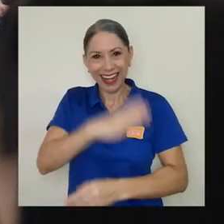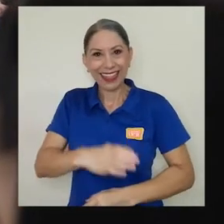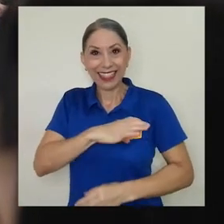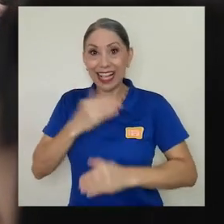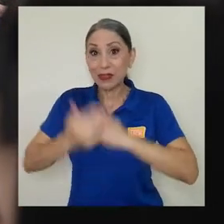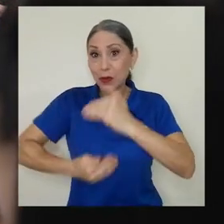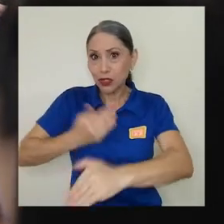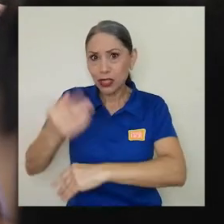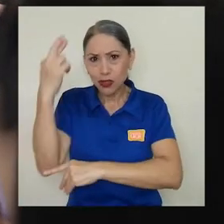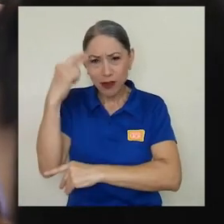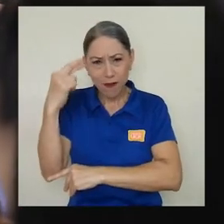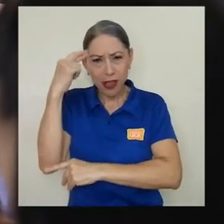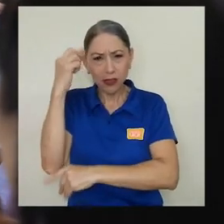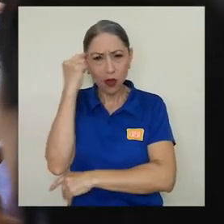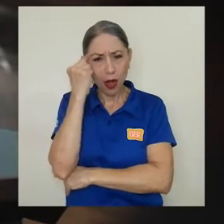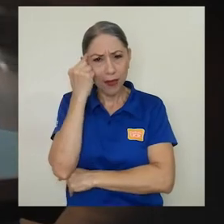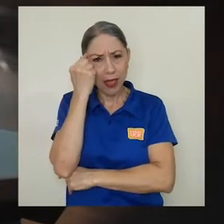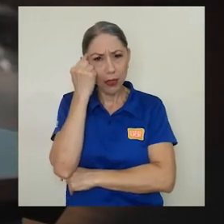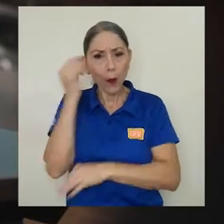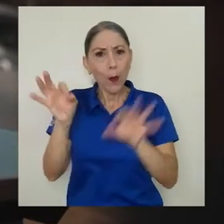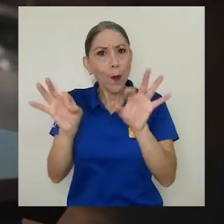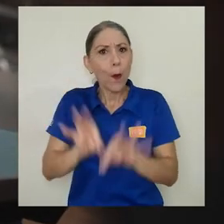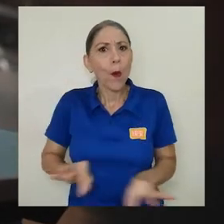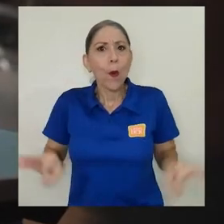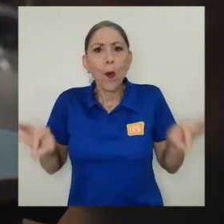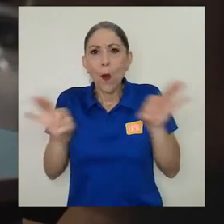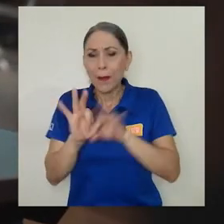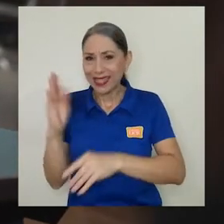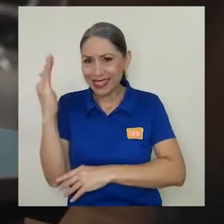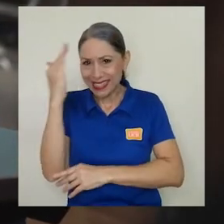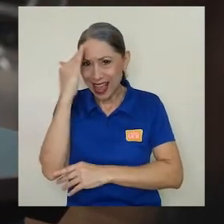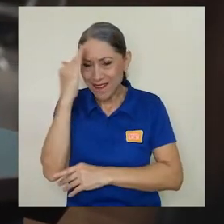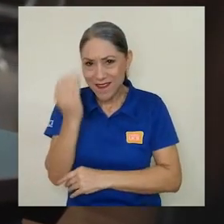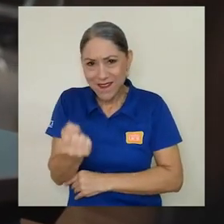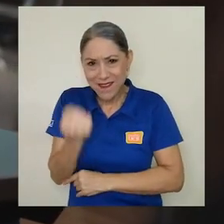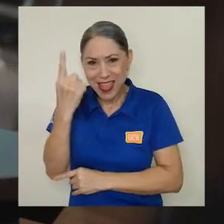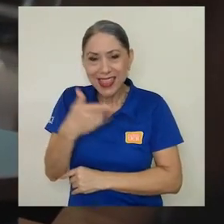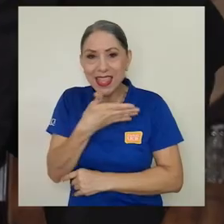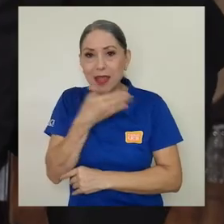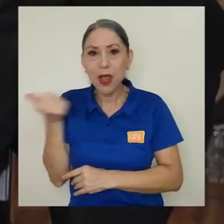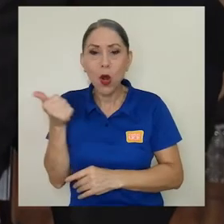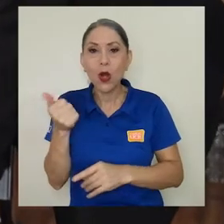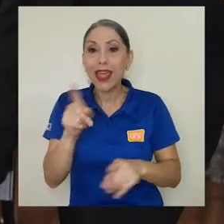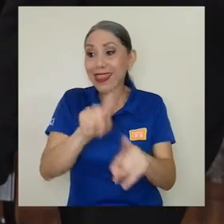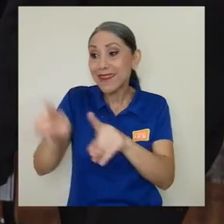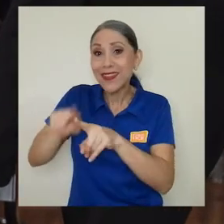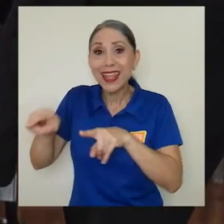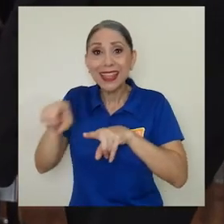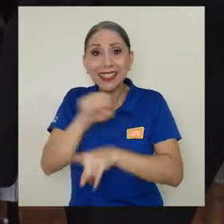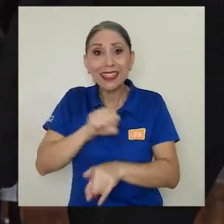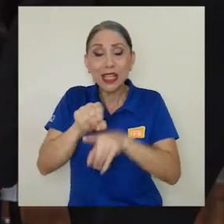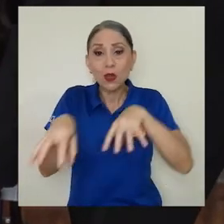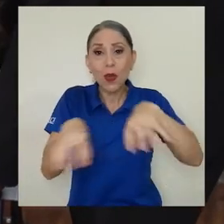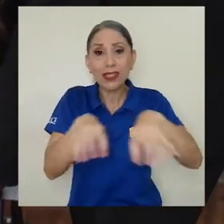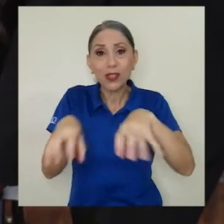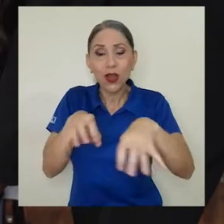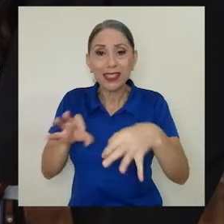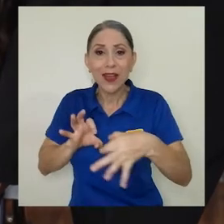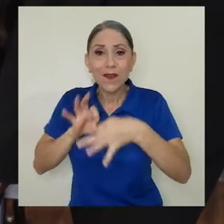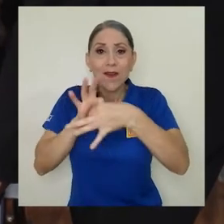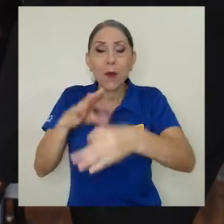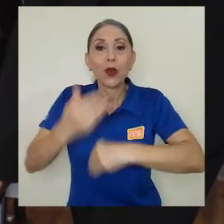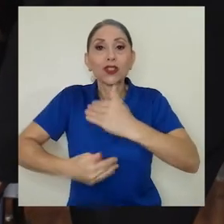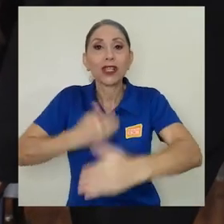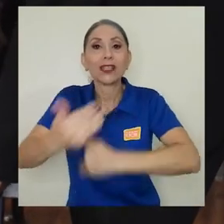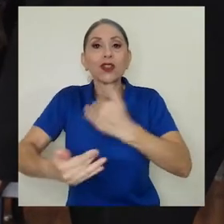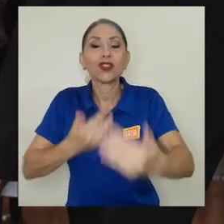razonamiento es crucial para saber y para entender mejor las dinámicas que subyacen a este tipo de procesos de